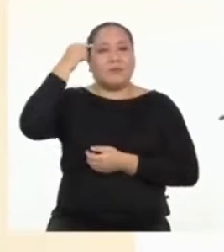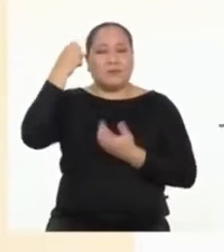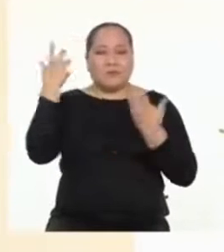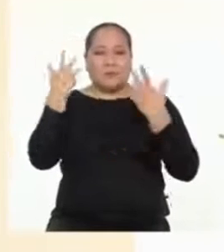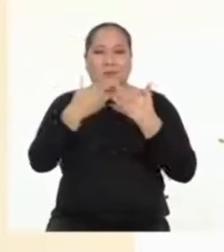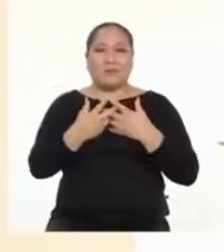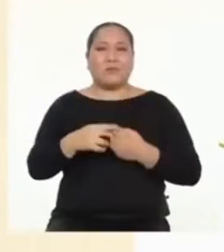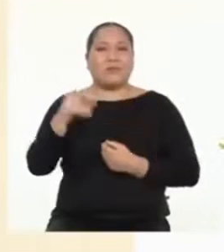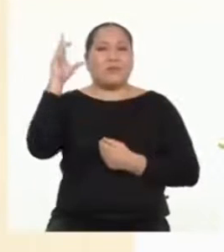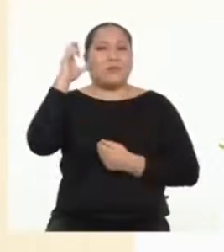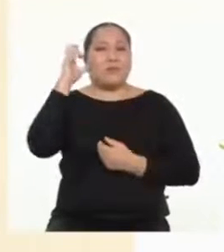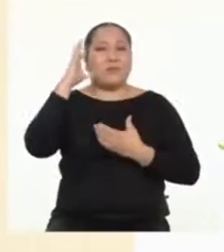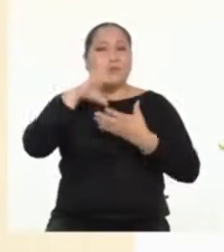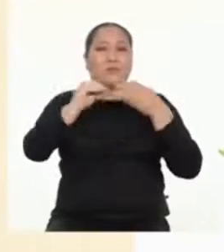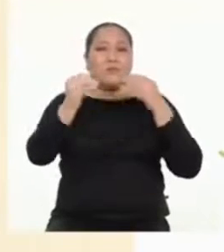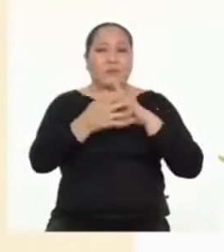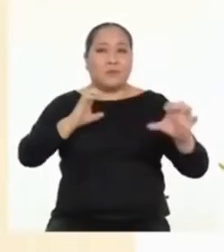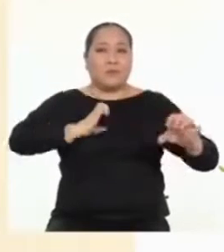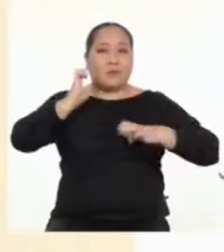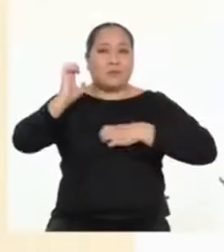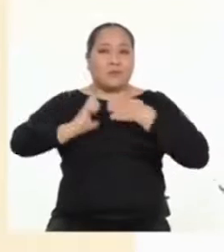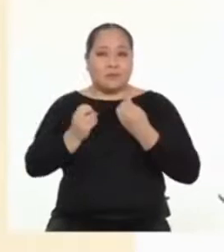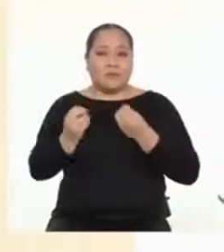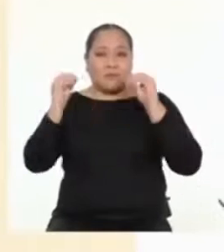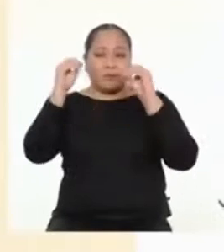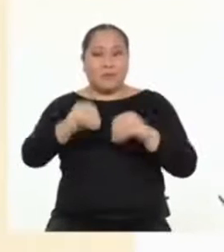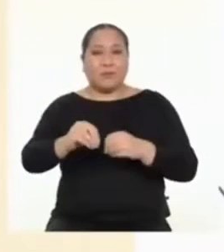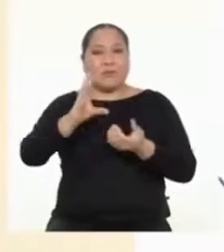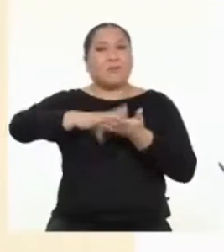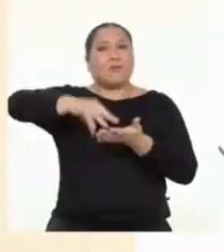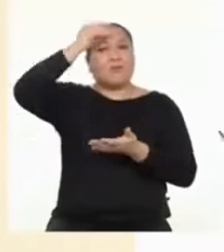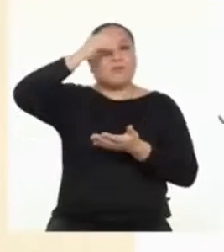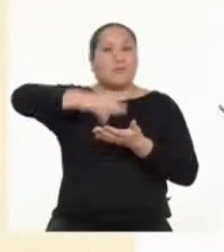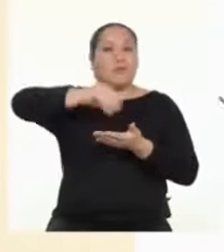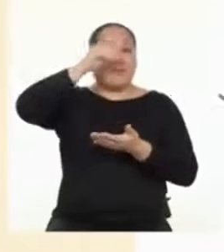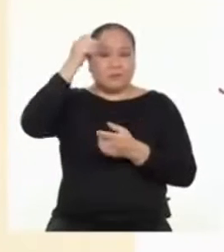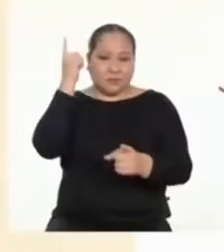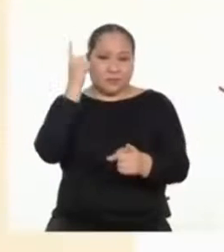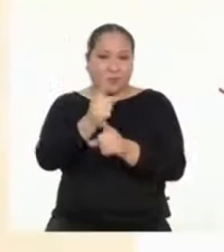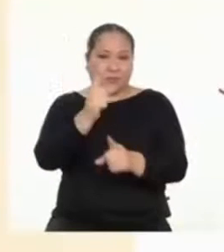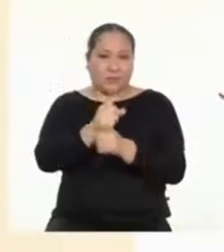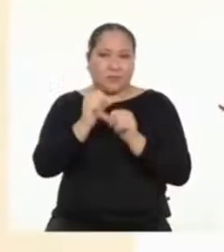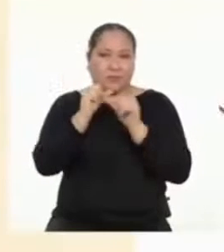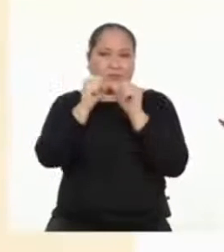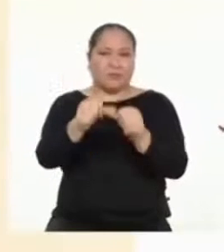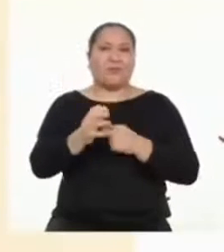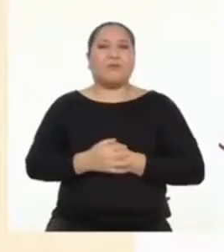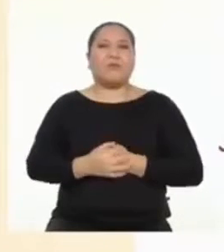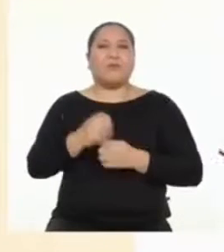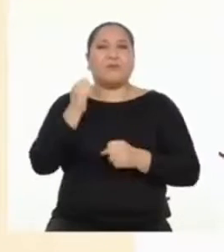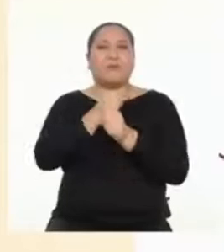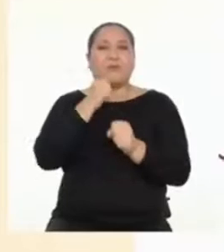integral. Escuchen historias emocionantes para garantizar un aprendizaje eficaz y permanente.